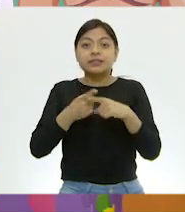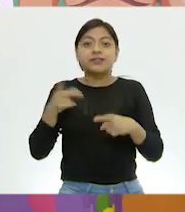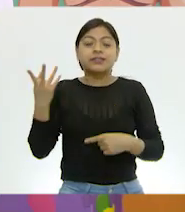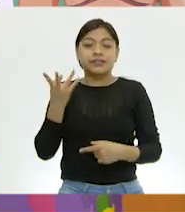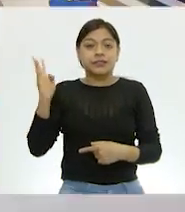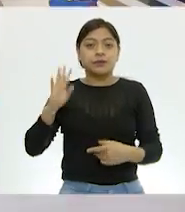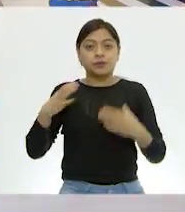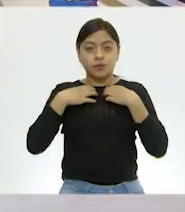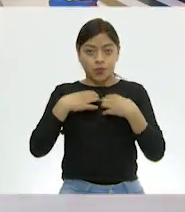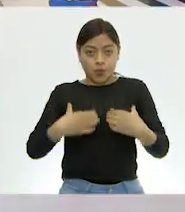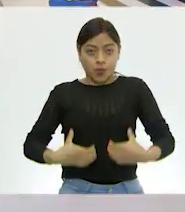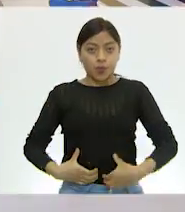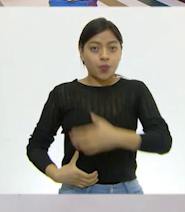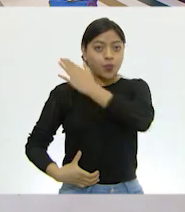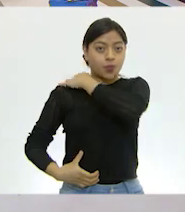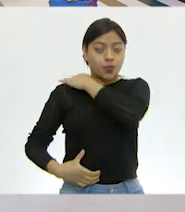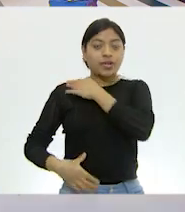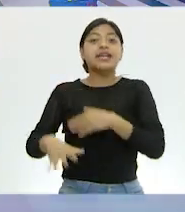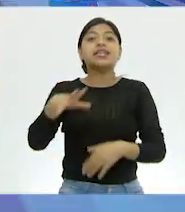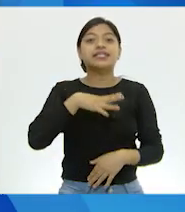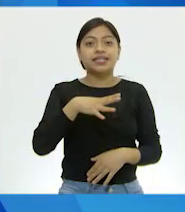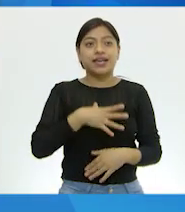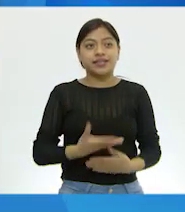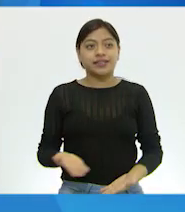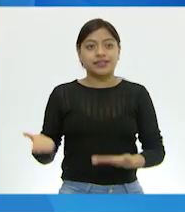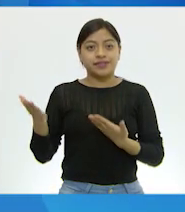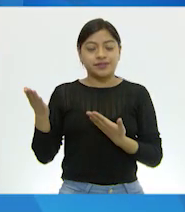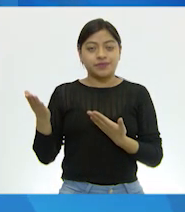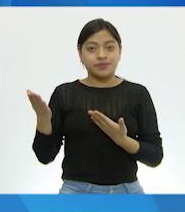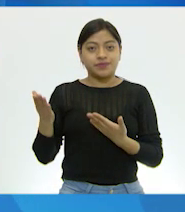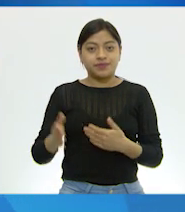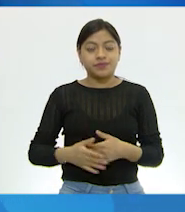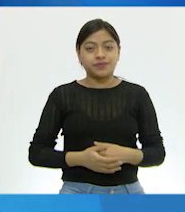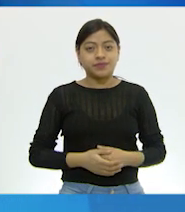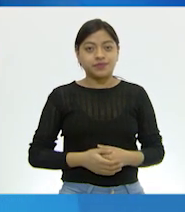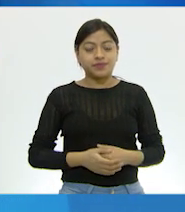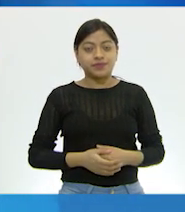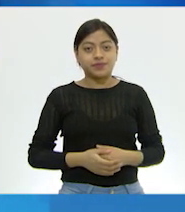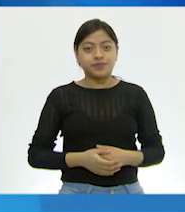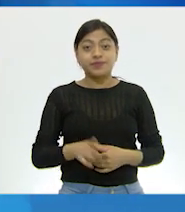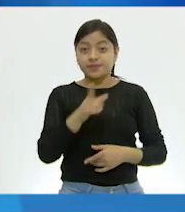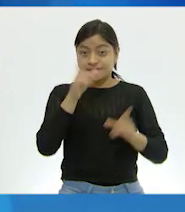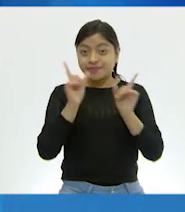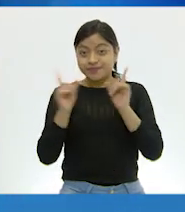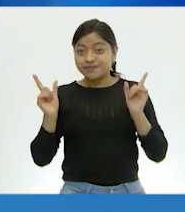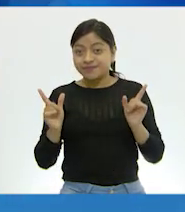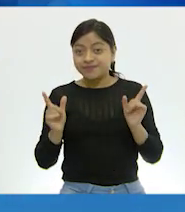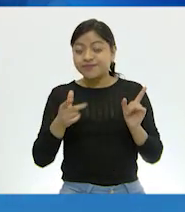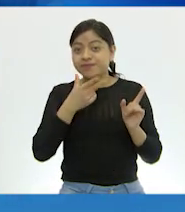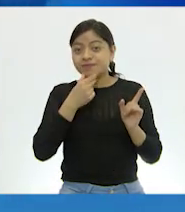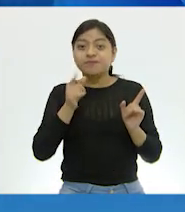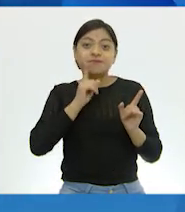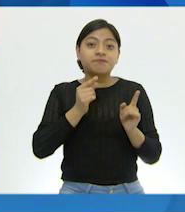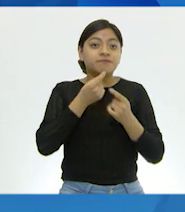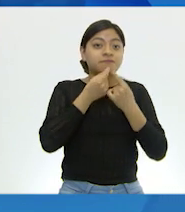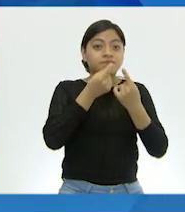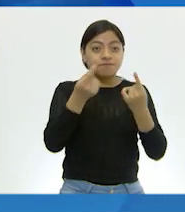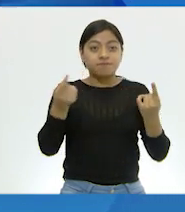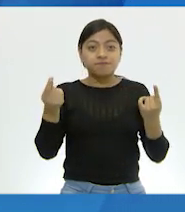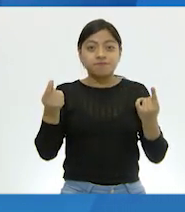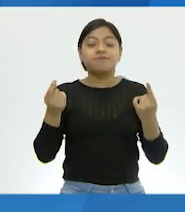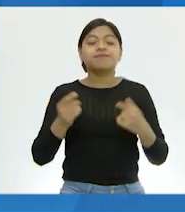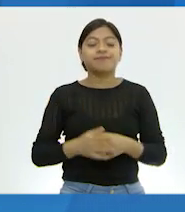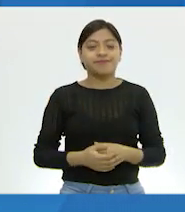pulmones? Me encantaría para que nos quede claro a todos los que estamos tomando esta clase. Listas, niños y niños, niñas y niños. ¿Quiénes